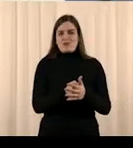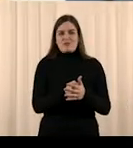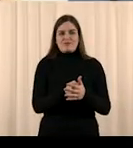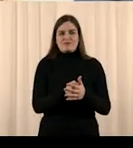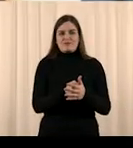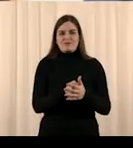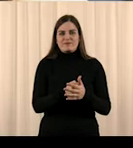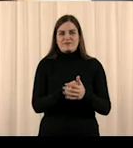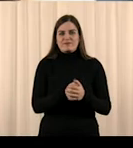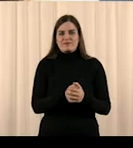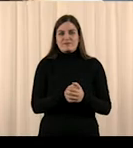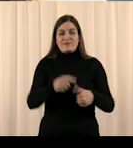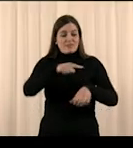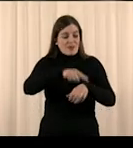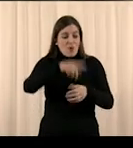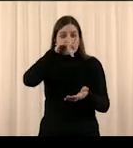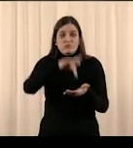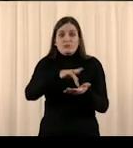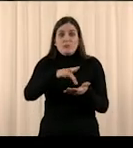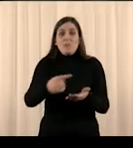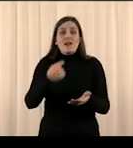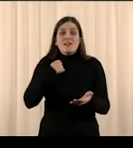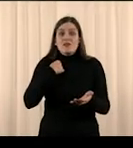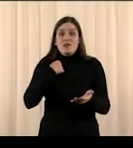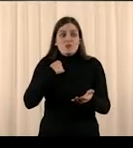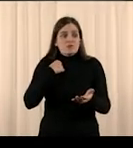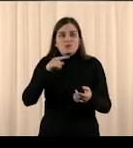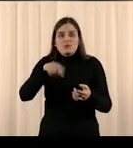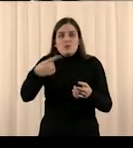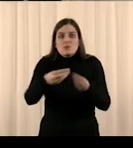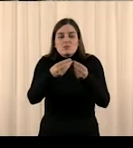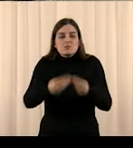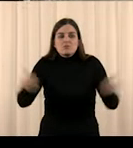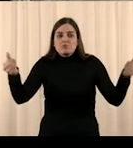Un instante perdido no regresa nunca más.